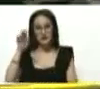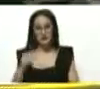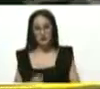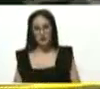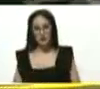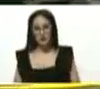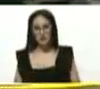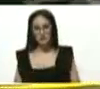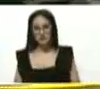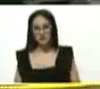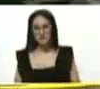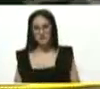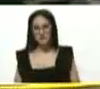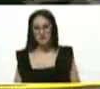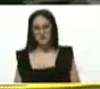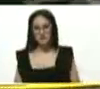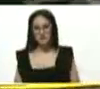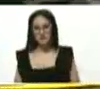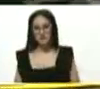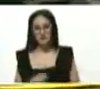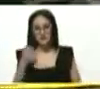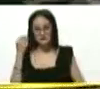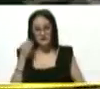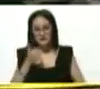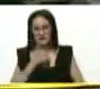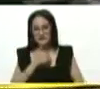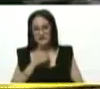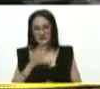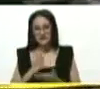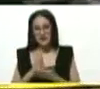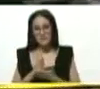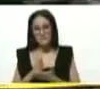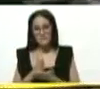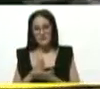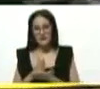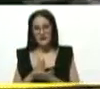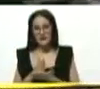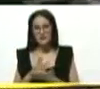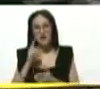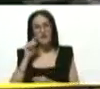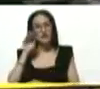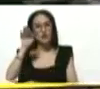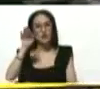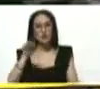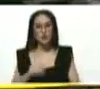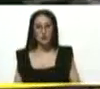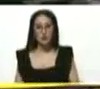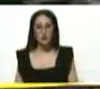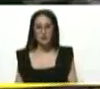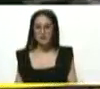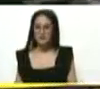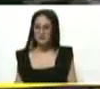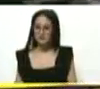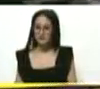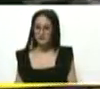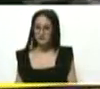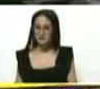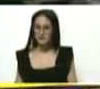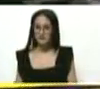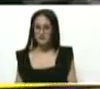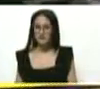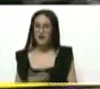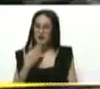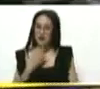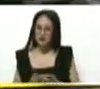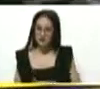Actuar aquí intensamente pensando siempre en construir para el futuro. Bueno, les